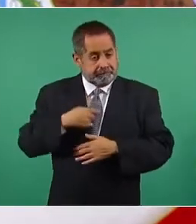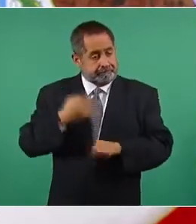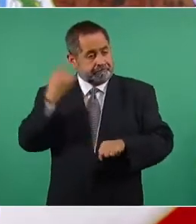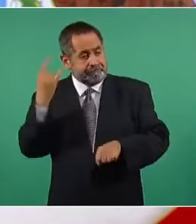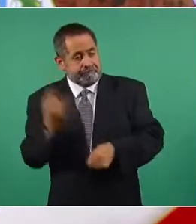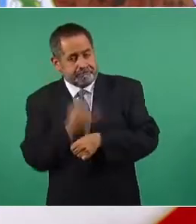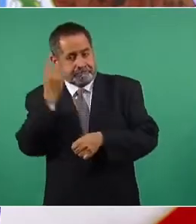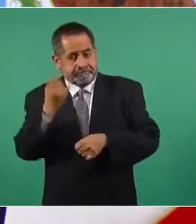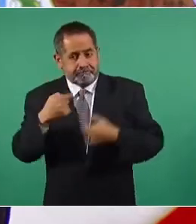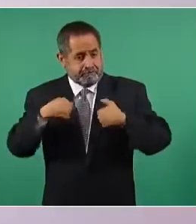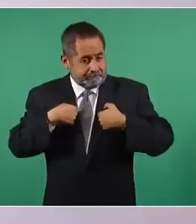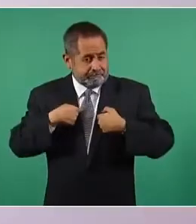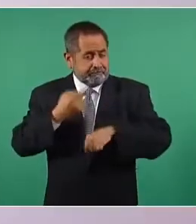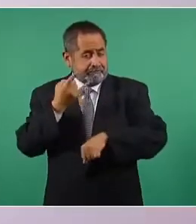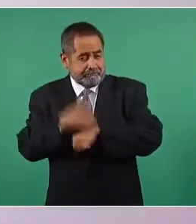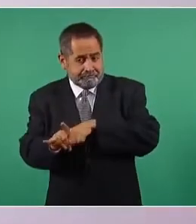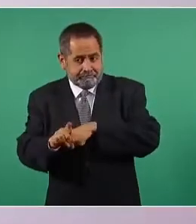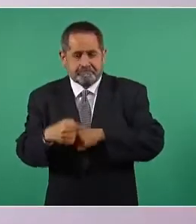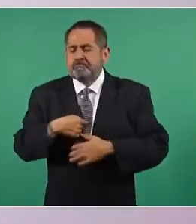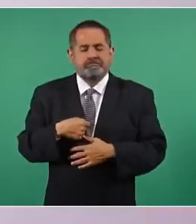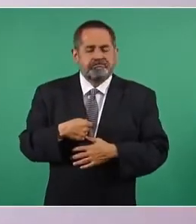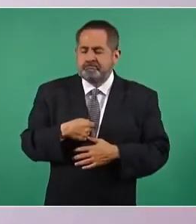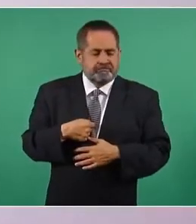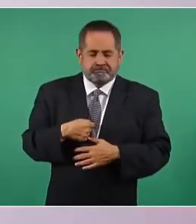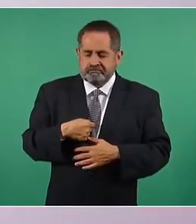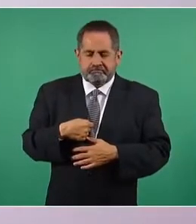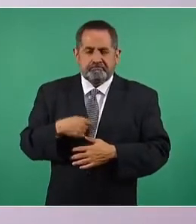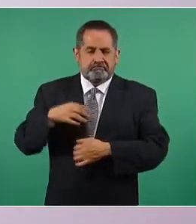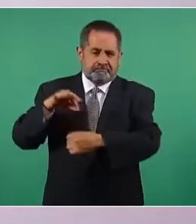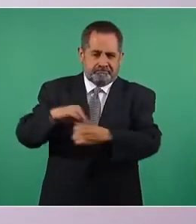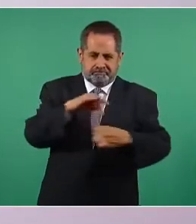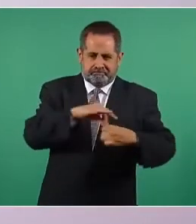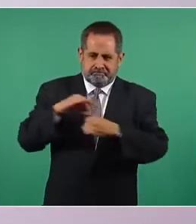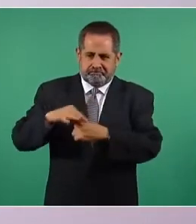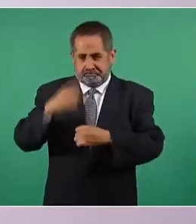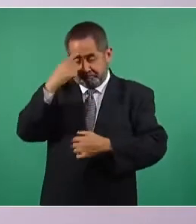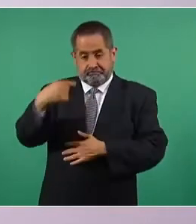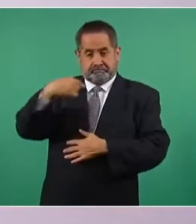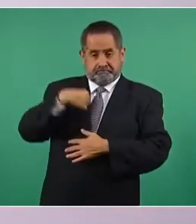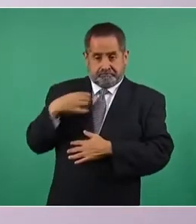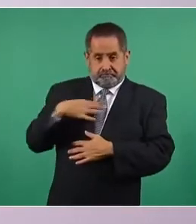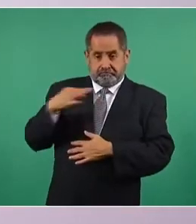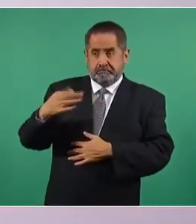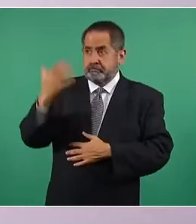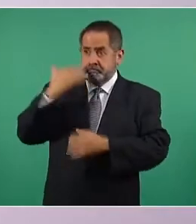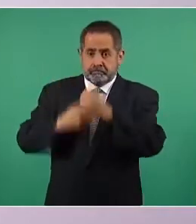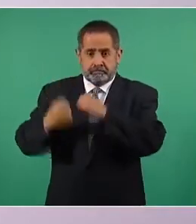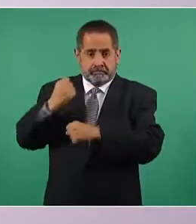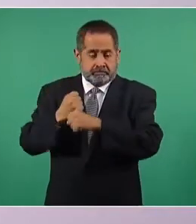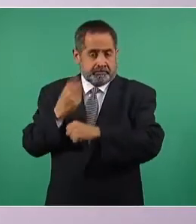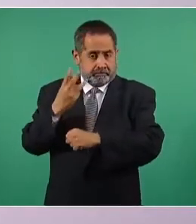esperanza de ese joven ni de quienes votaron por mí hace tres años.